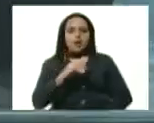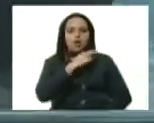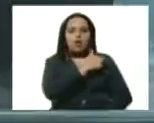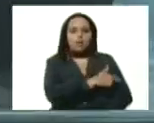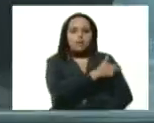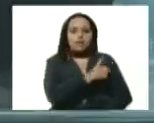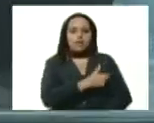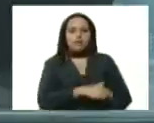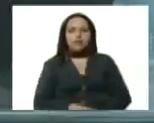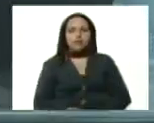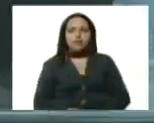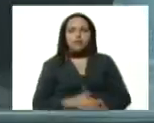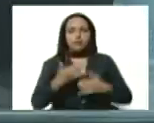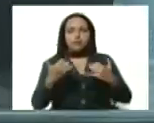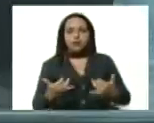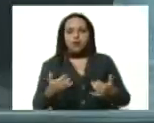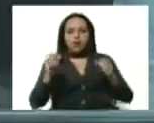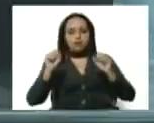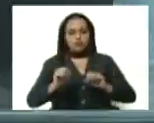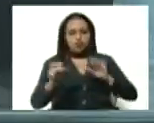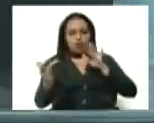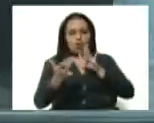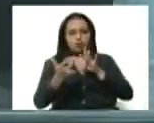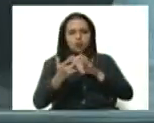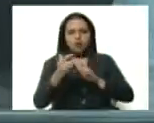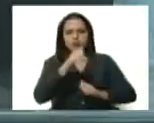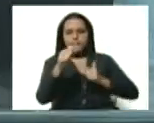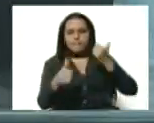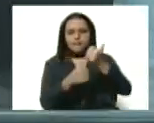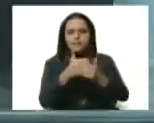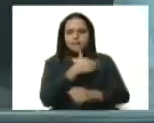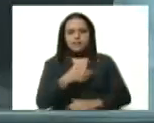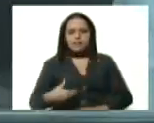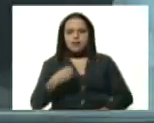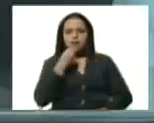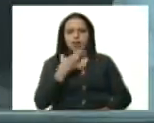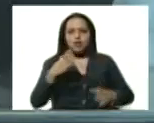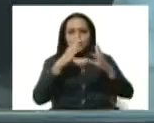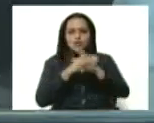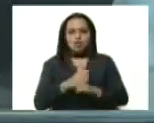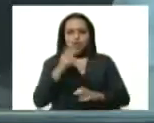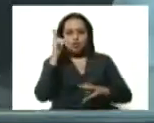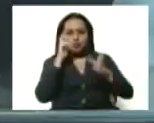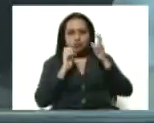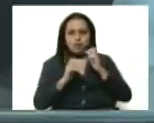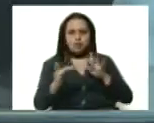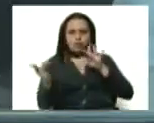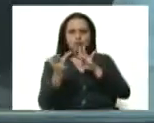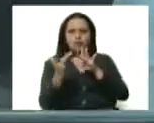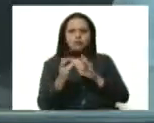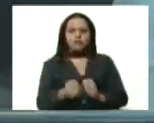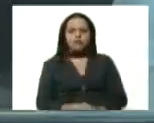A esta hora escuchamos al vicepresidente Jorge Rodríguez. Feliz noche. Lo escuchamos, vicepresidente. Adelante.